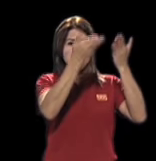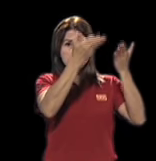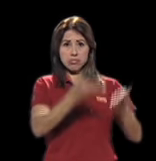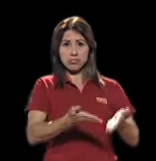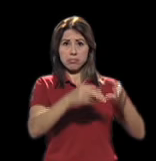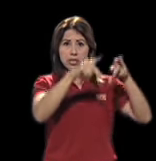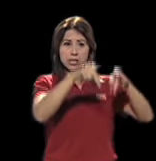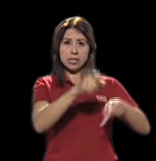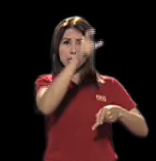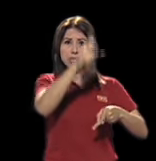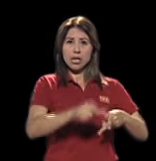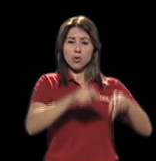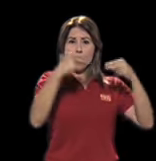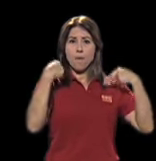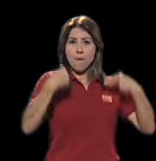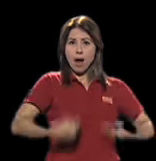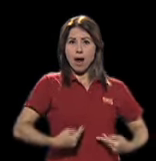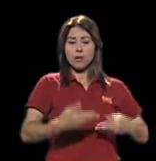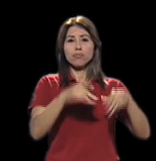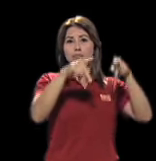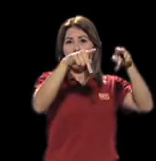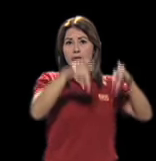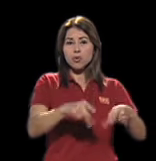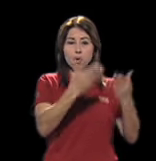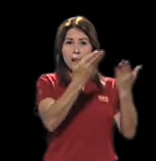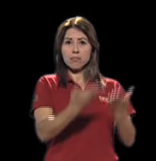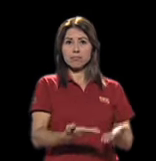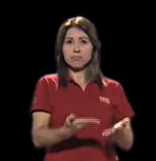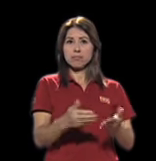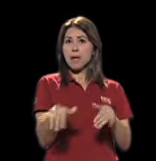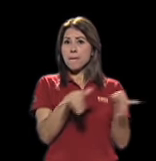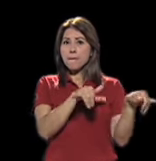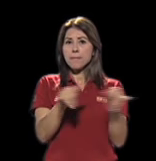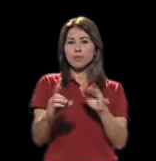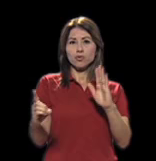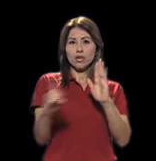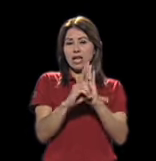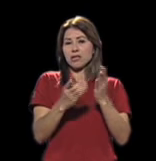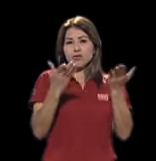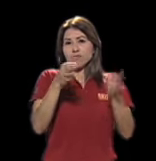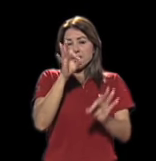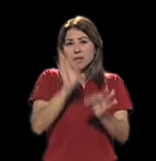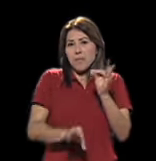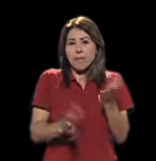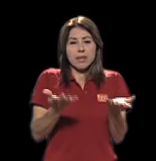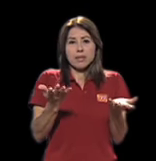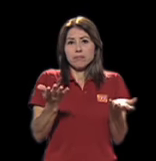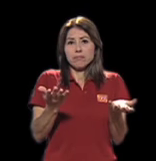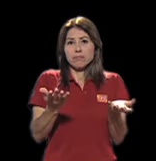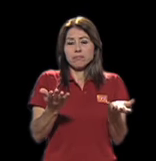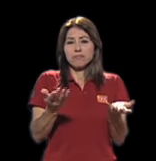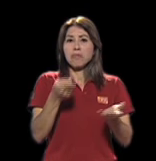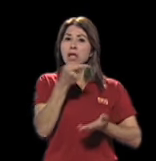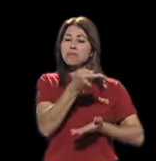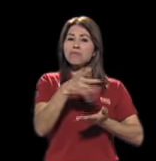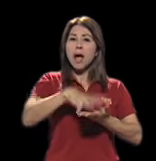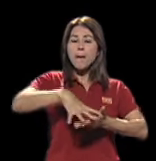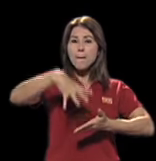ser humano ante todo, es persona, tiene los mismos derechos, simplemente va a aprender y a